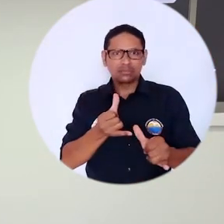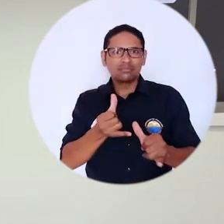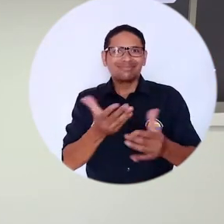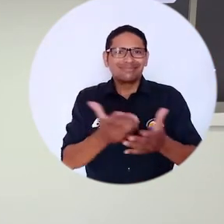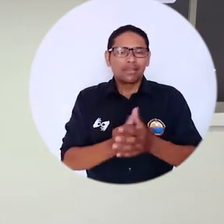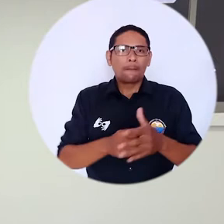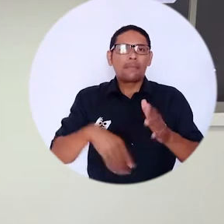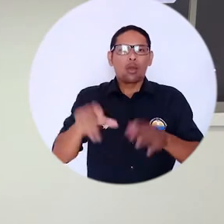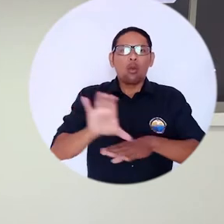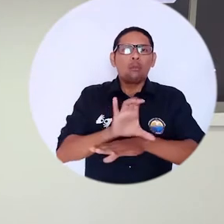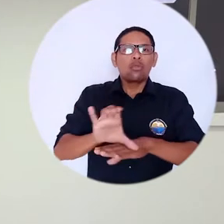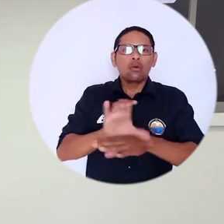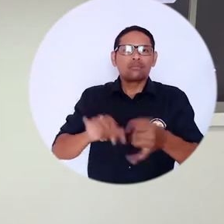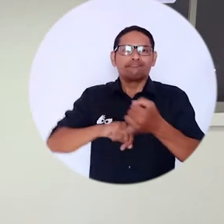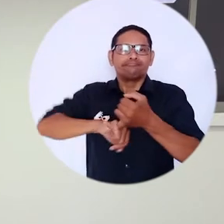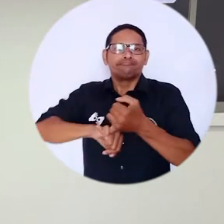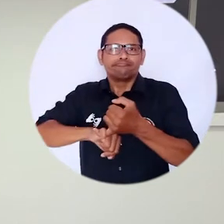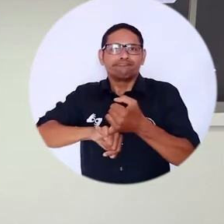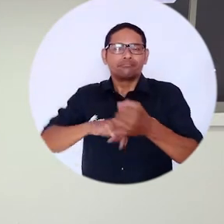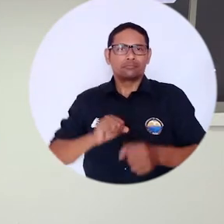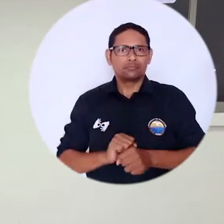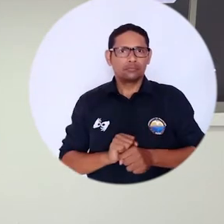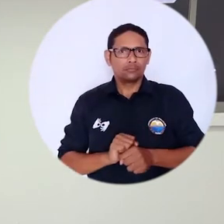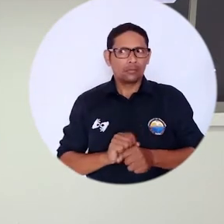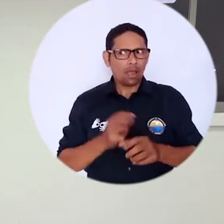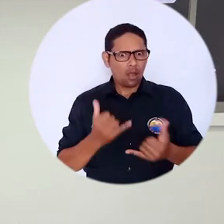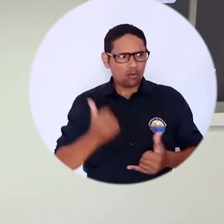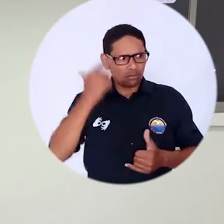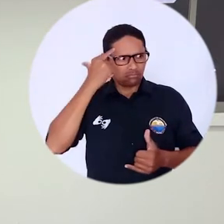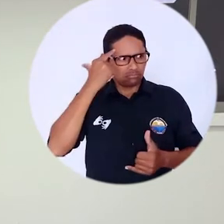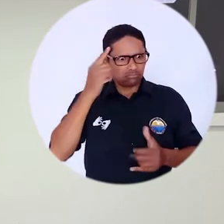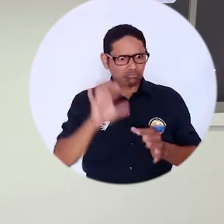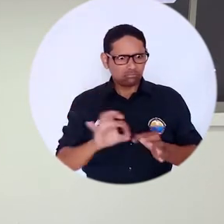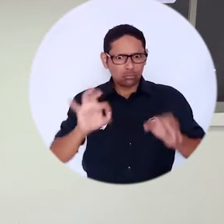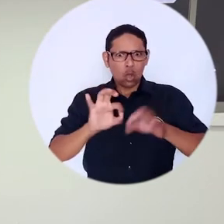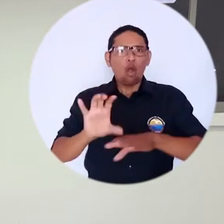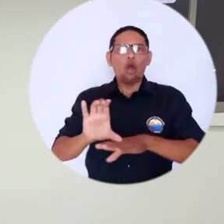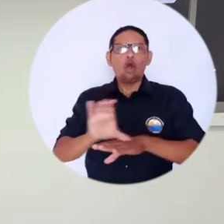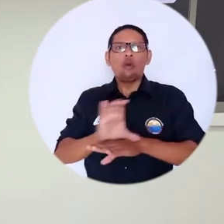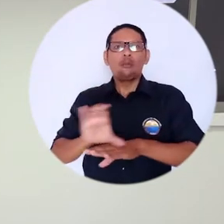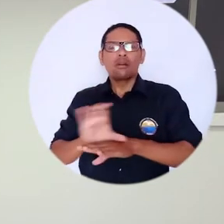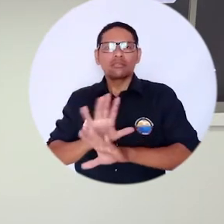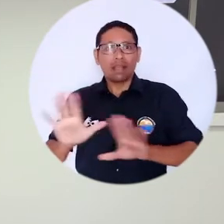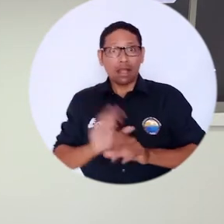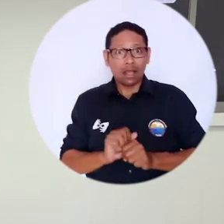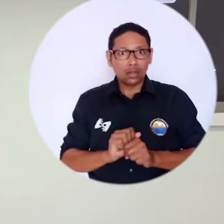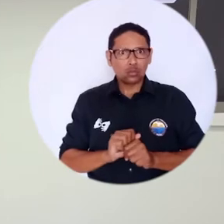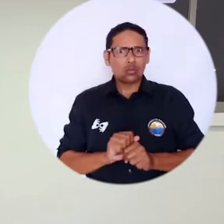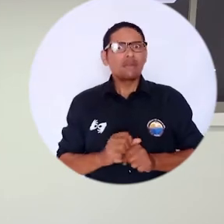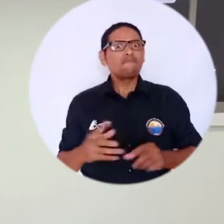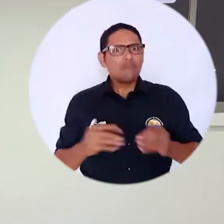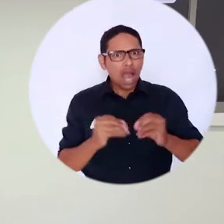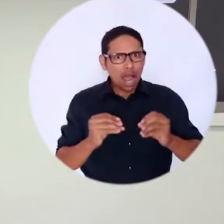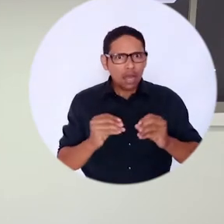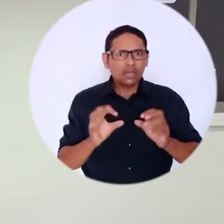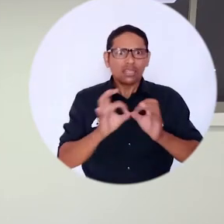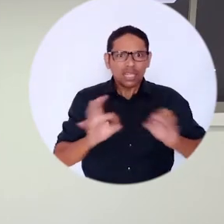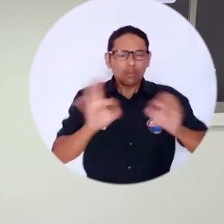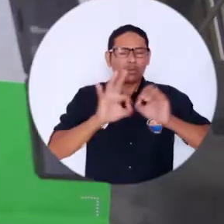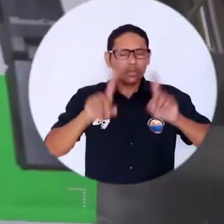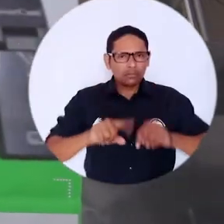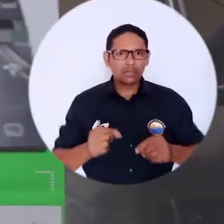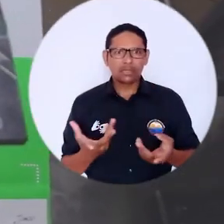el asistido por computador y la idea no es solamente que se quedara con la herramienta informática, sino que se recuperara